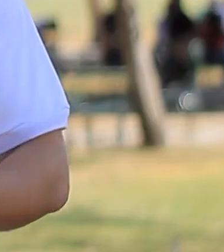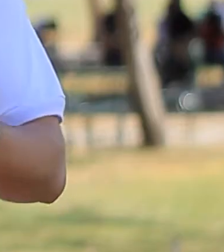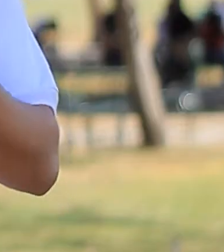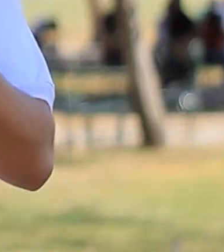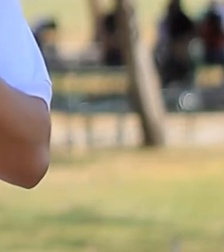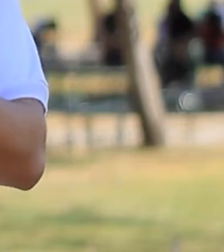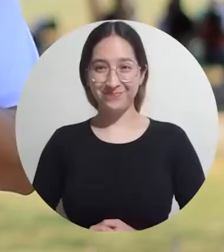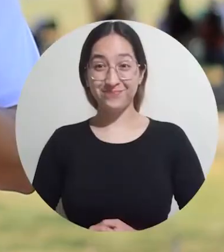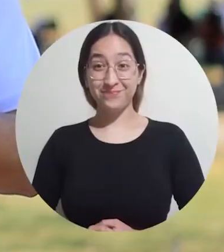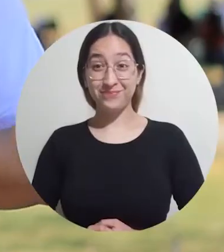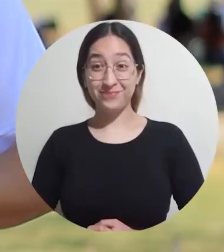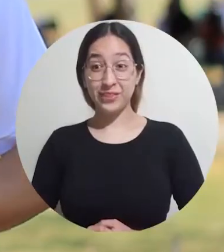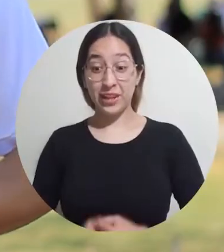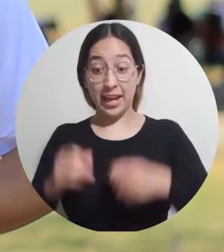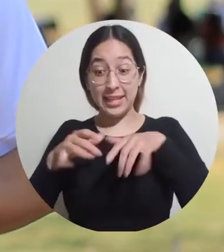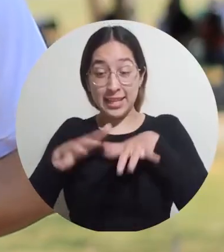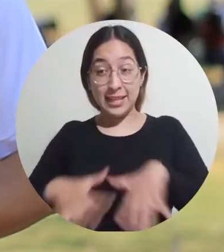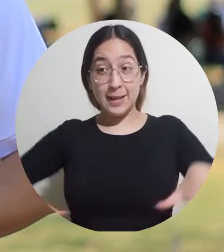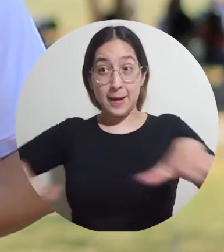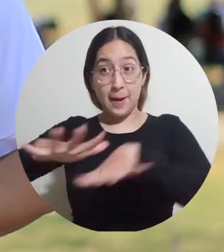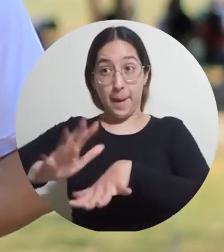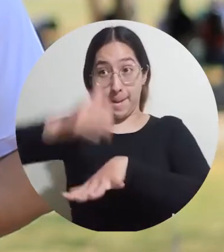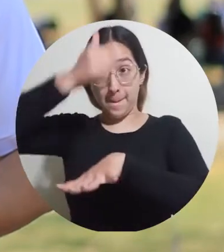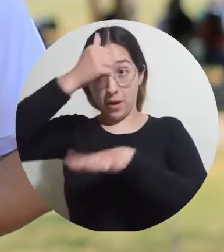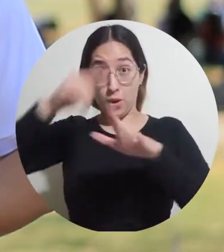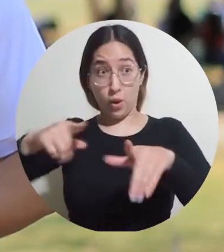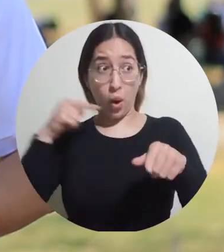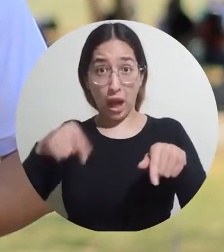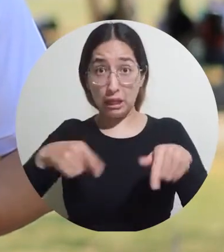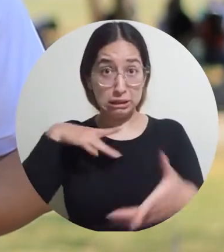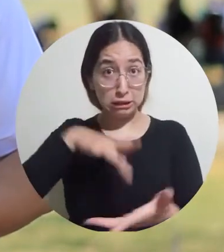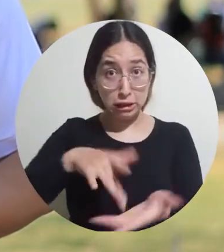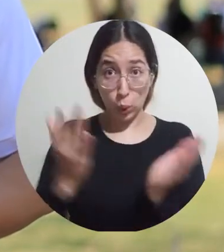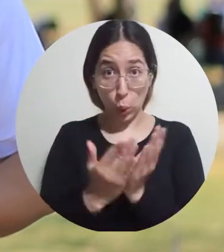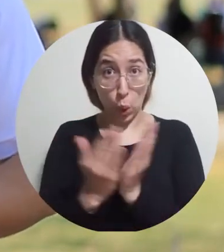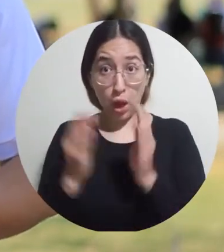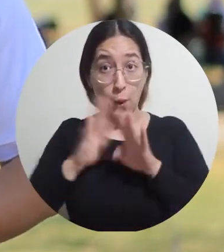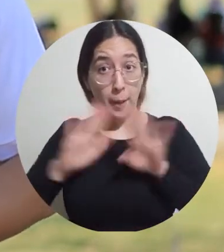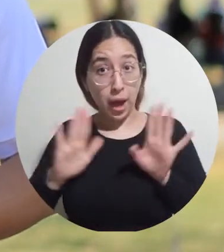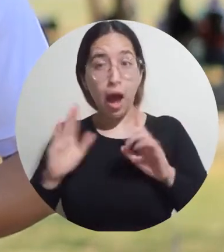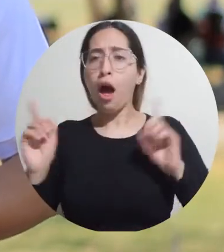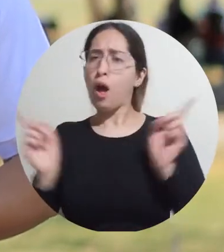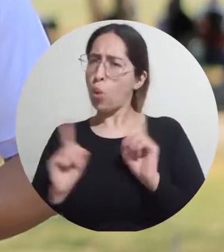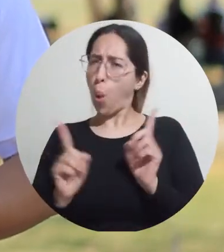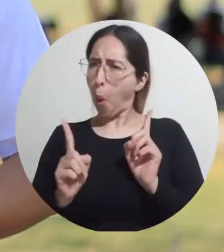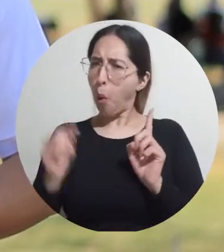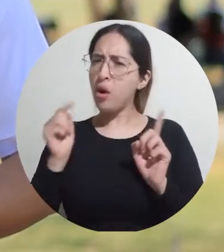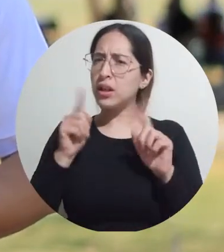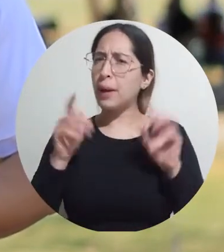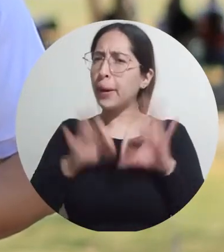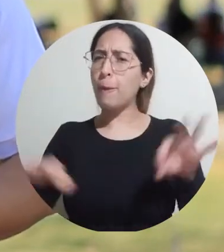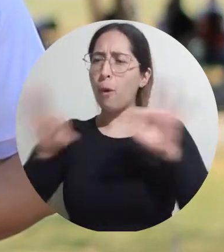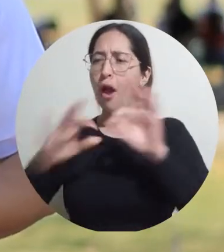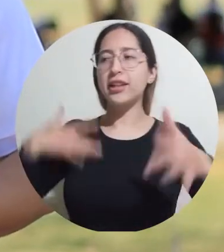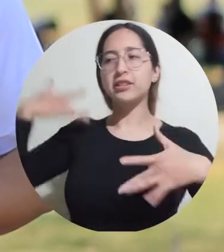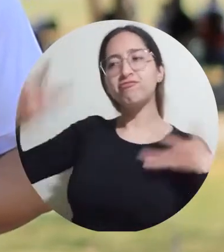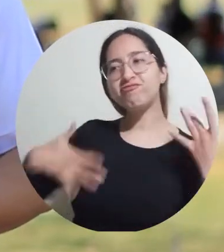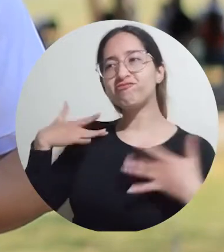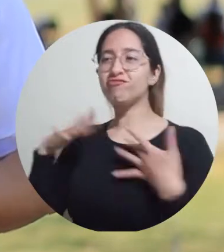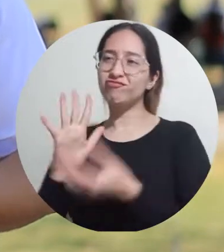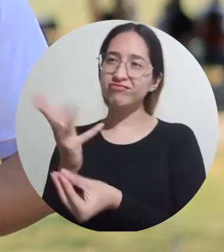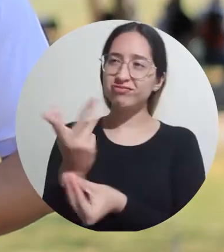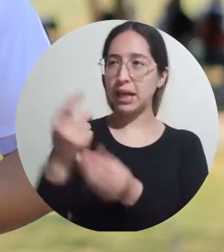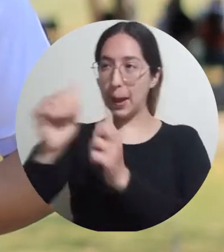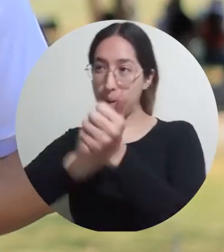El campus principal de la institución no solo es un centro para el estudio y la formación académica. La recreación, las artes y